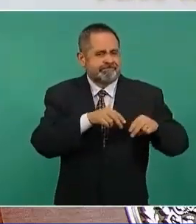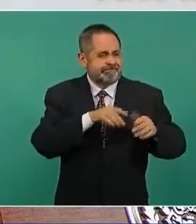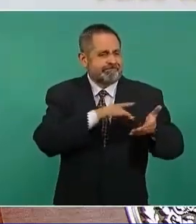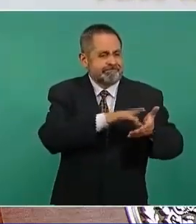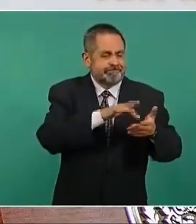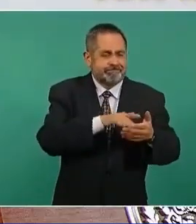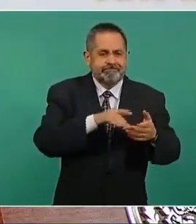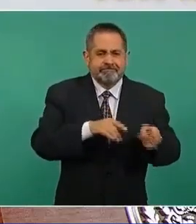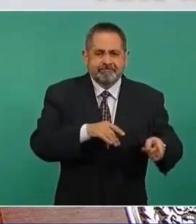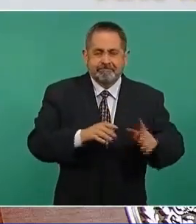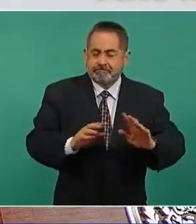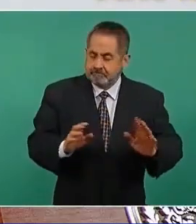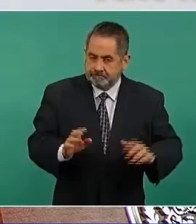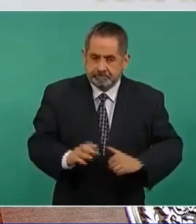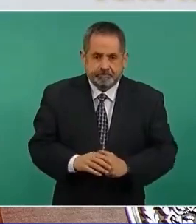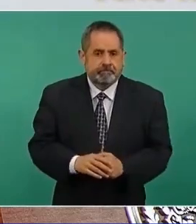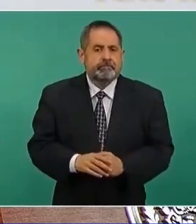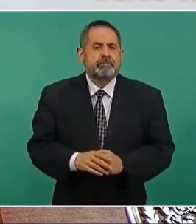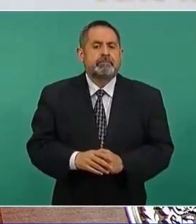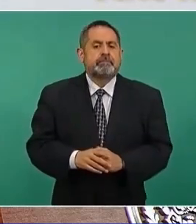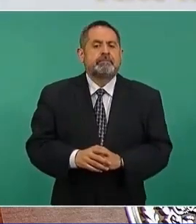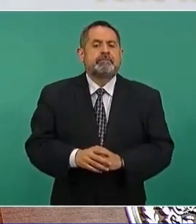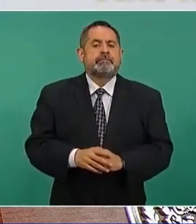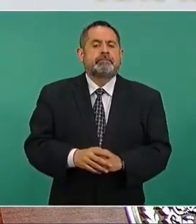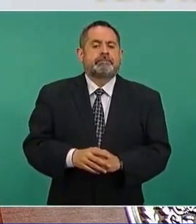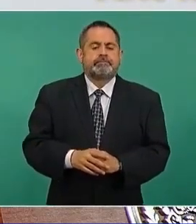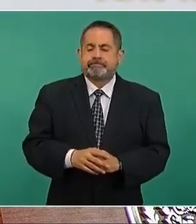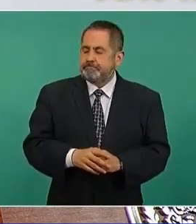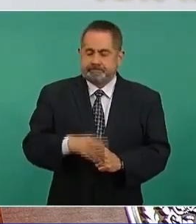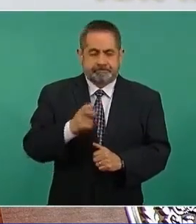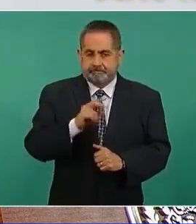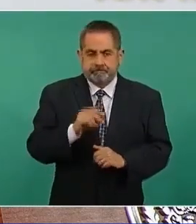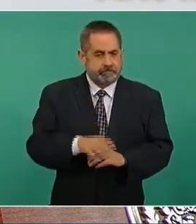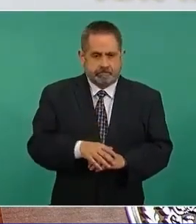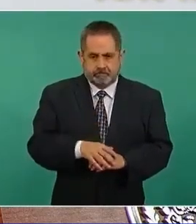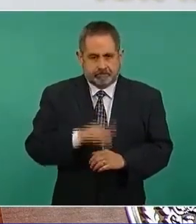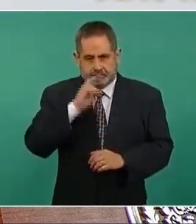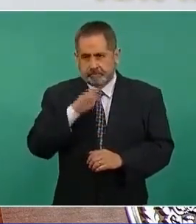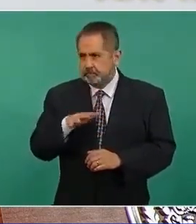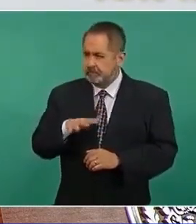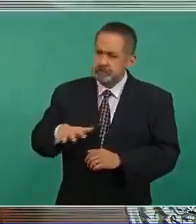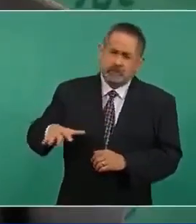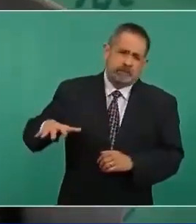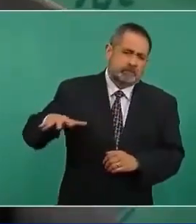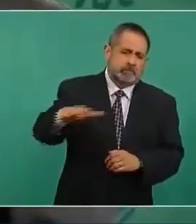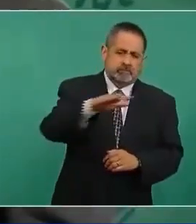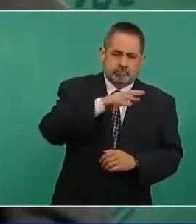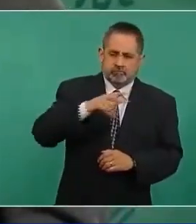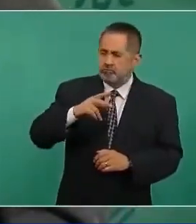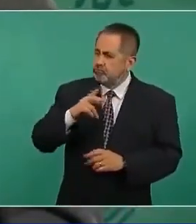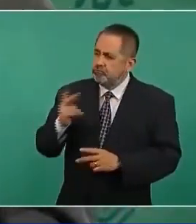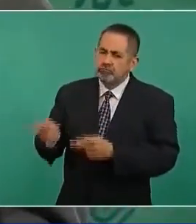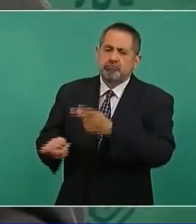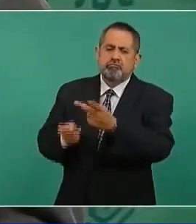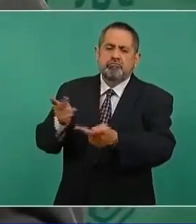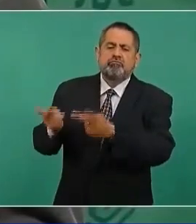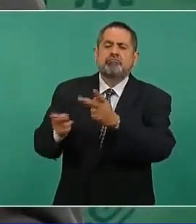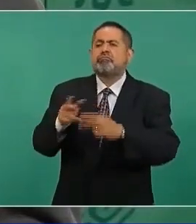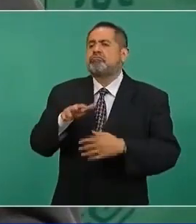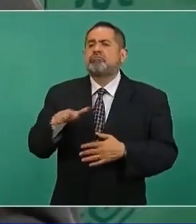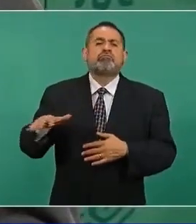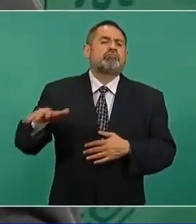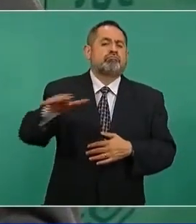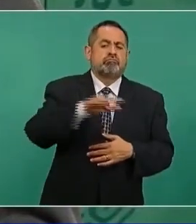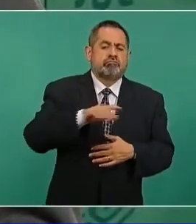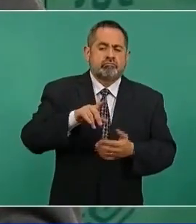No, que se le pregunte a los ciudadanos,